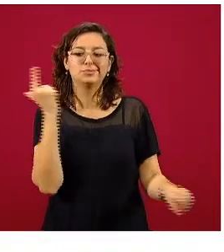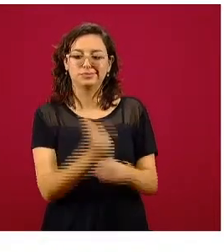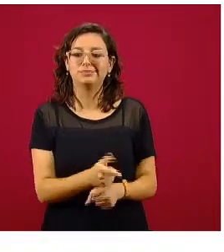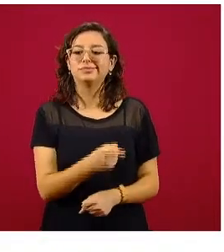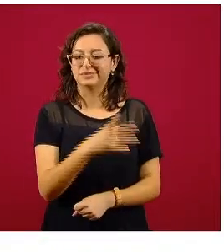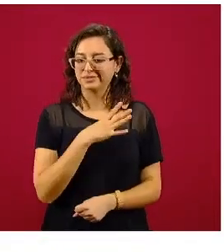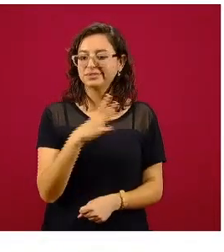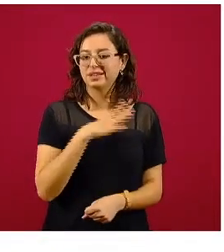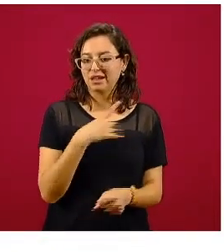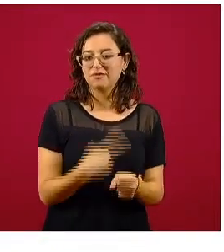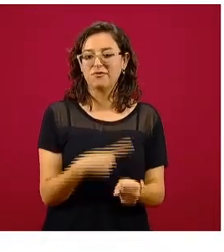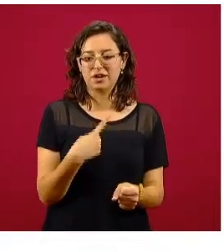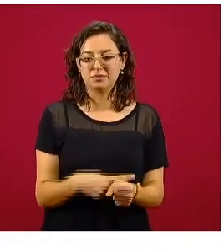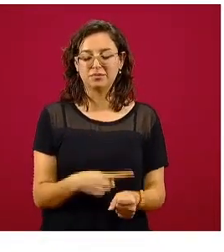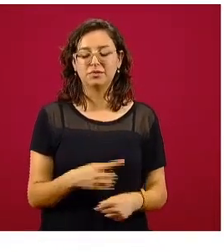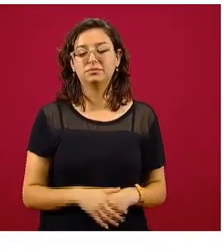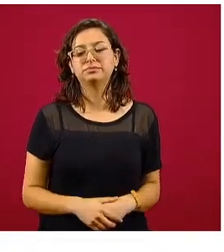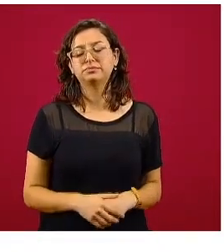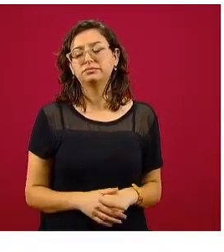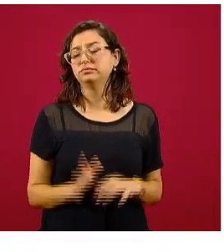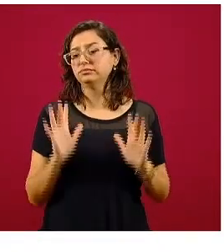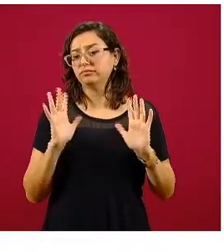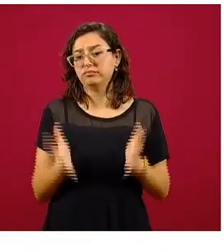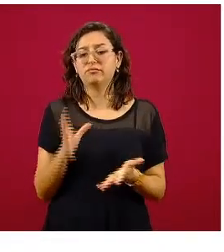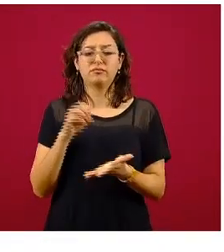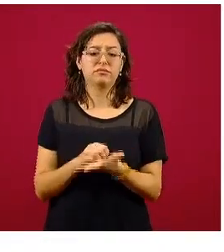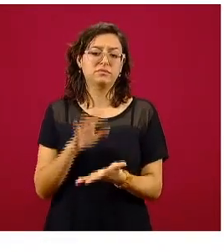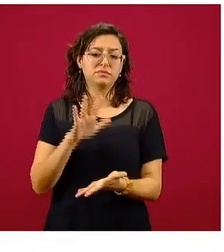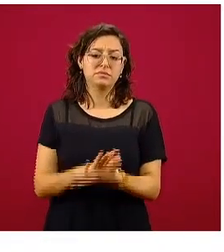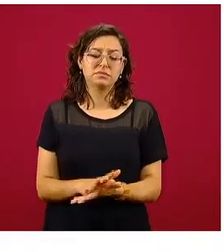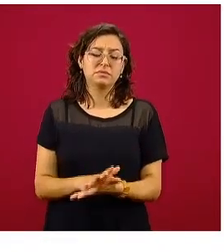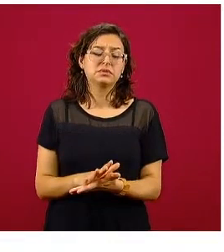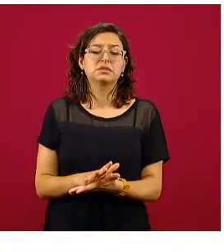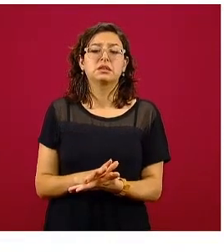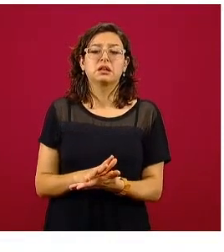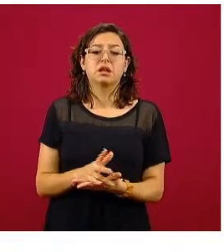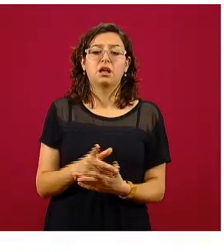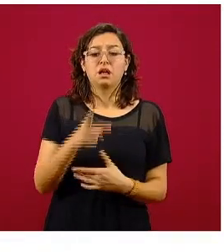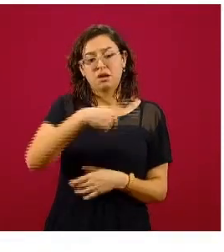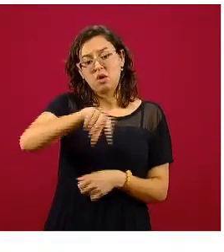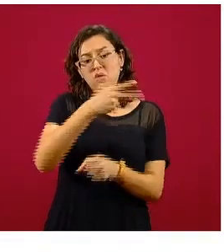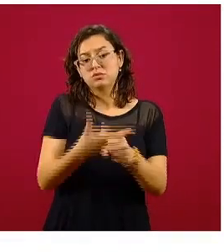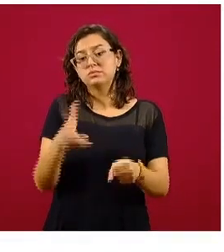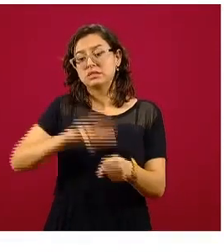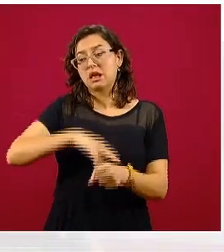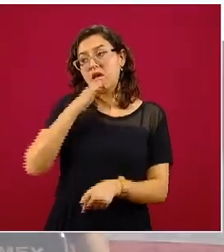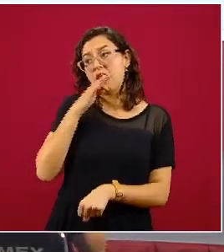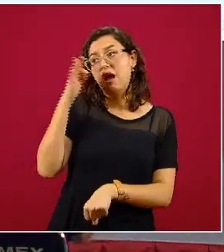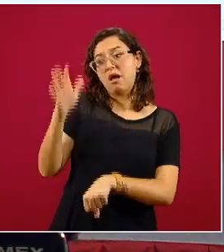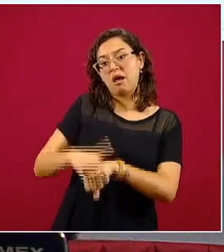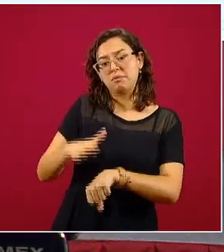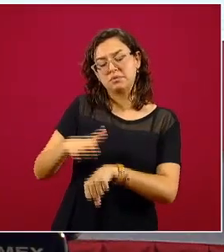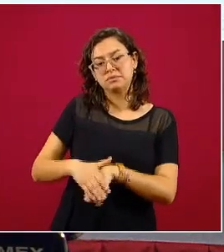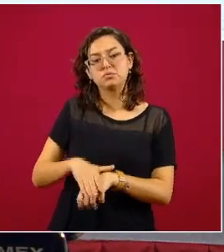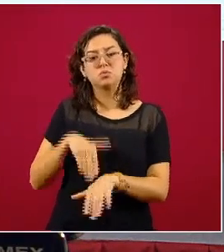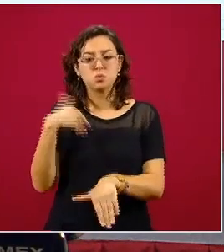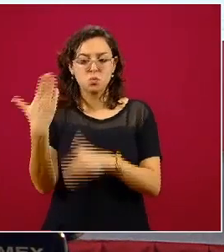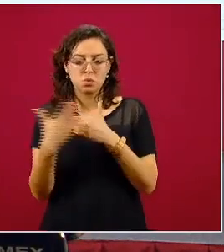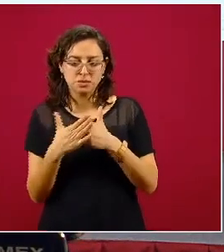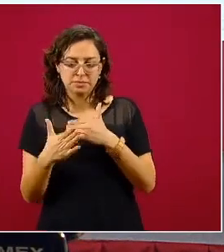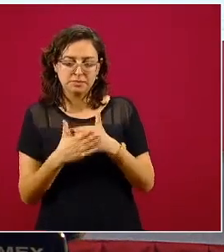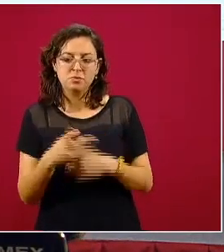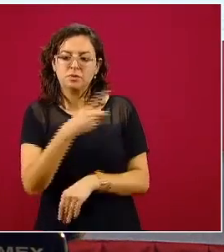persona. Se ha reportado esto desde o directamente de los hospitales, se tendrá que hacer en un momento